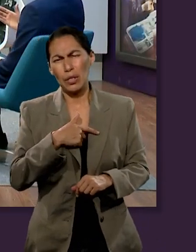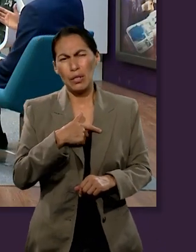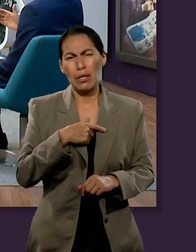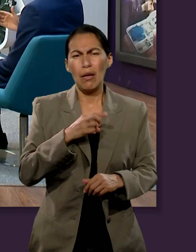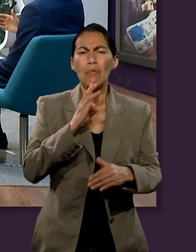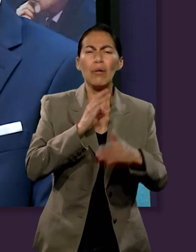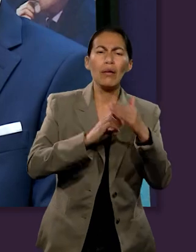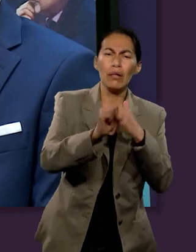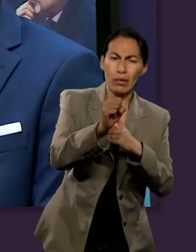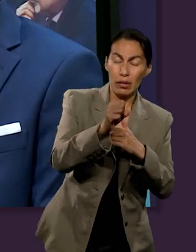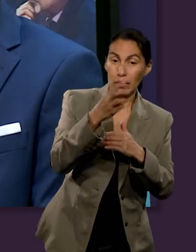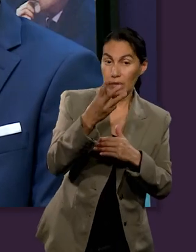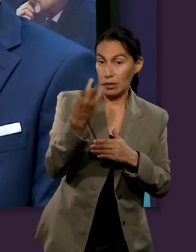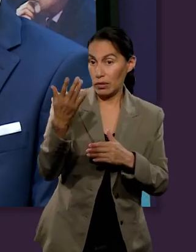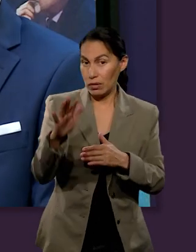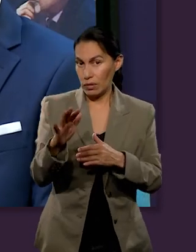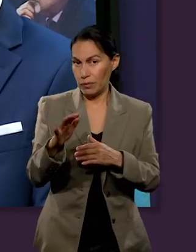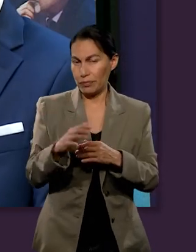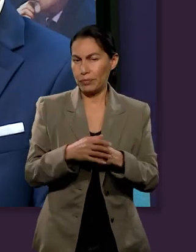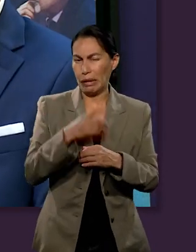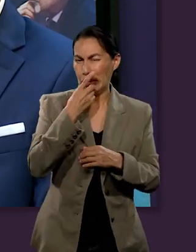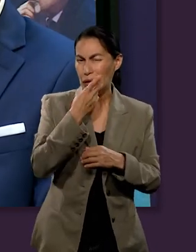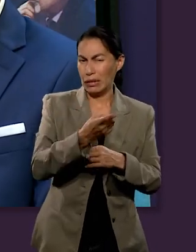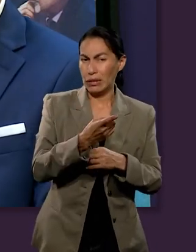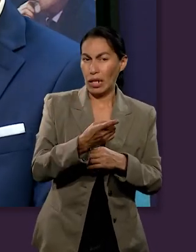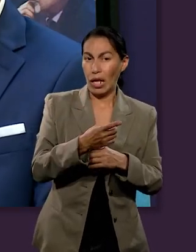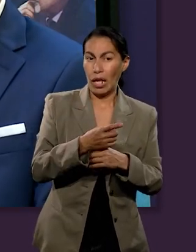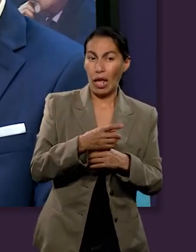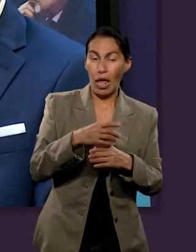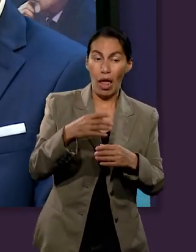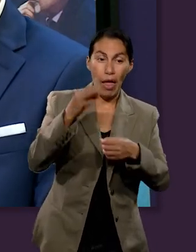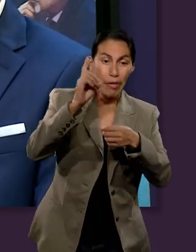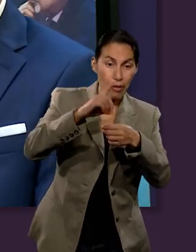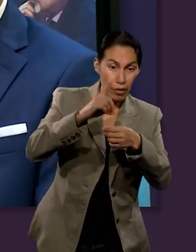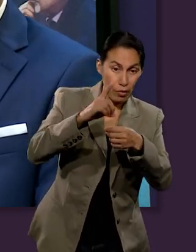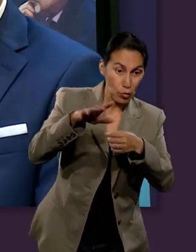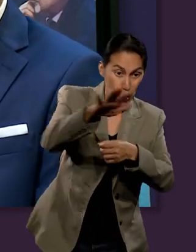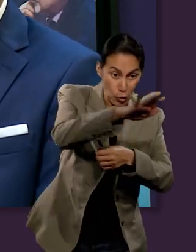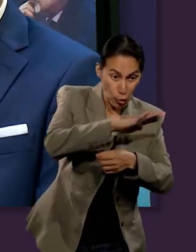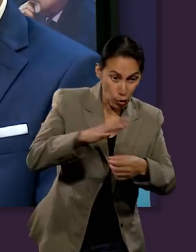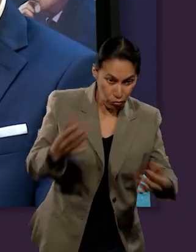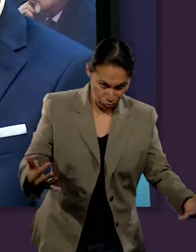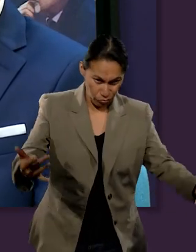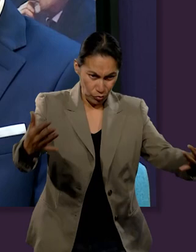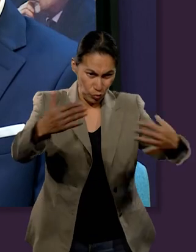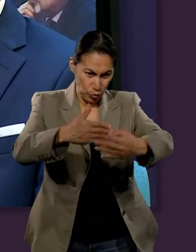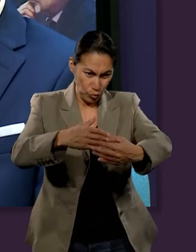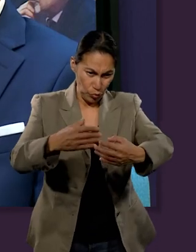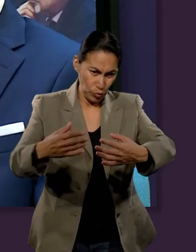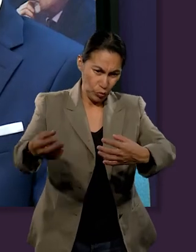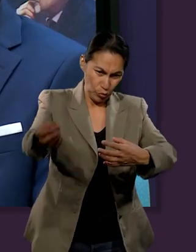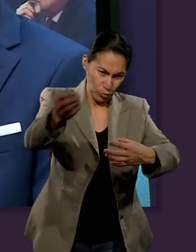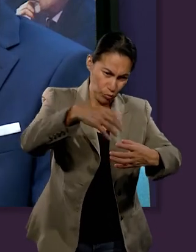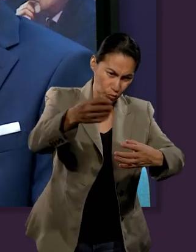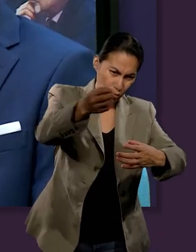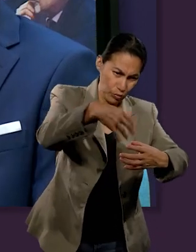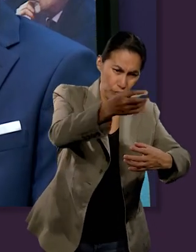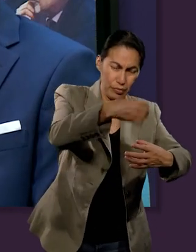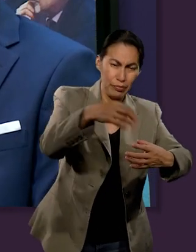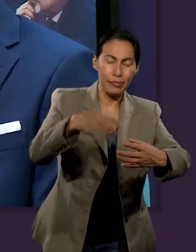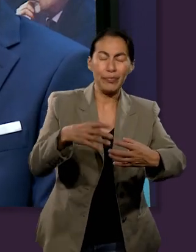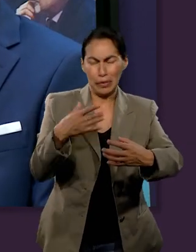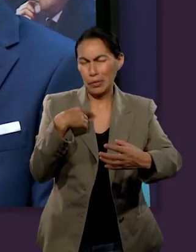que regresáramos un poco a Malaquías 3.10 porque la primera frase simplemente nos dice trae todos los diezmos a la alfolía.